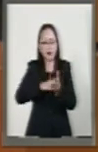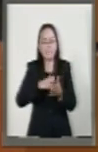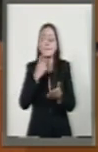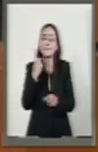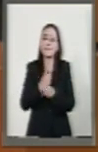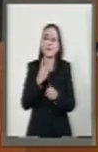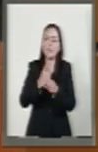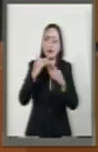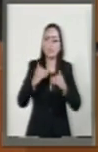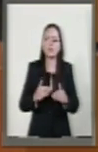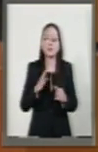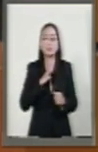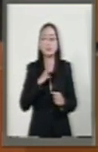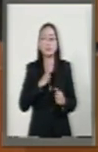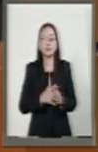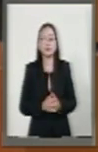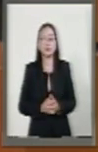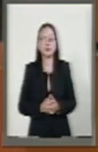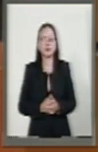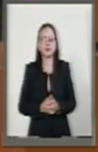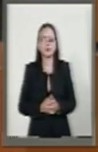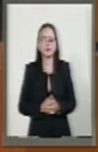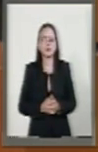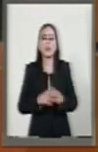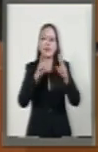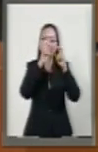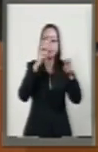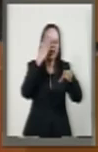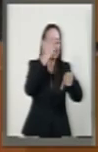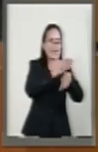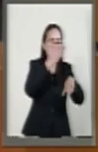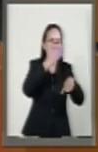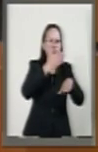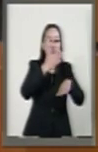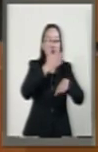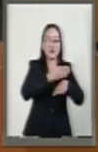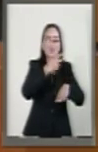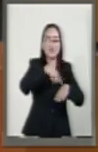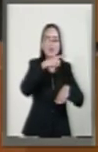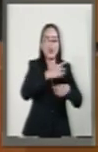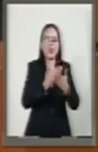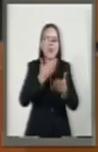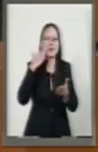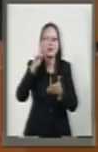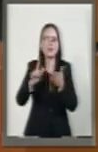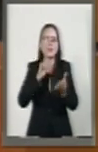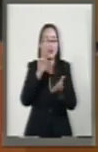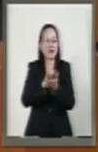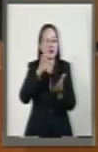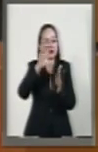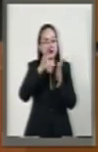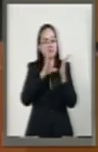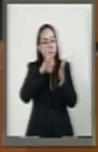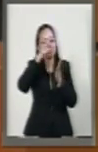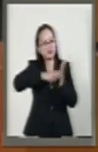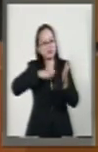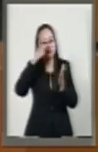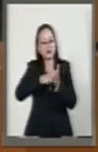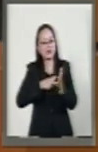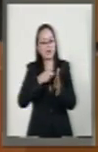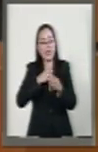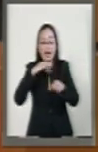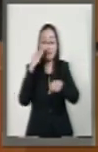parte, en materia de sanciones, como se estableció desde la reforma constitucional, las